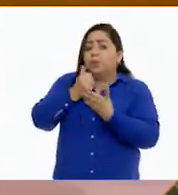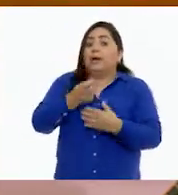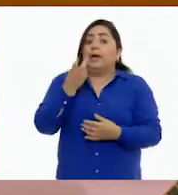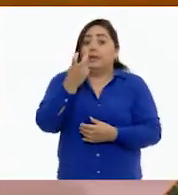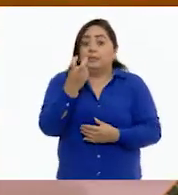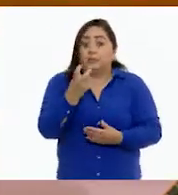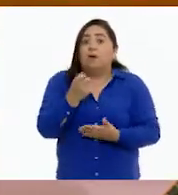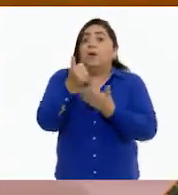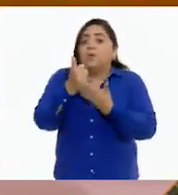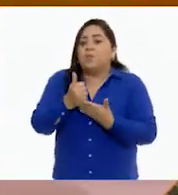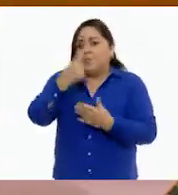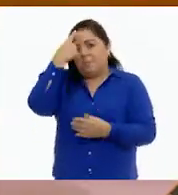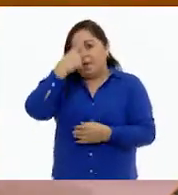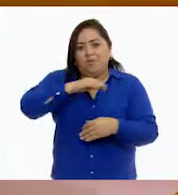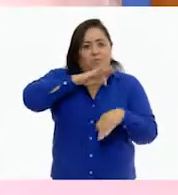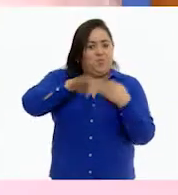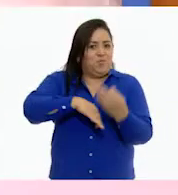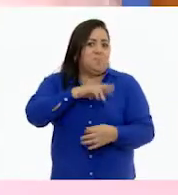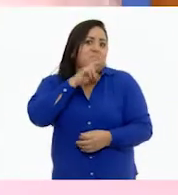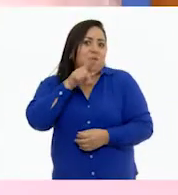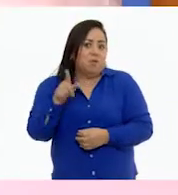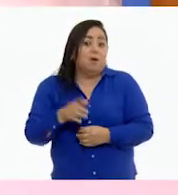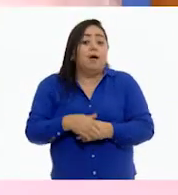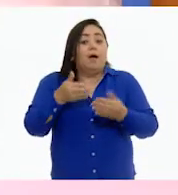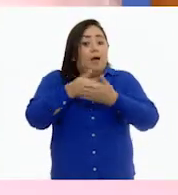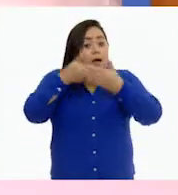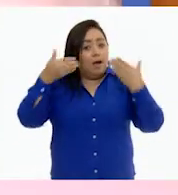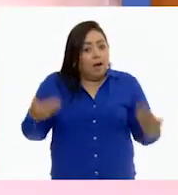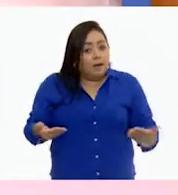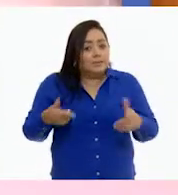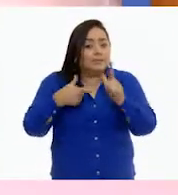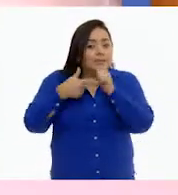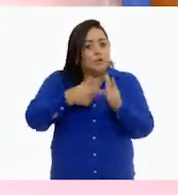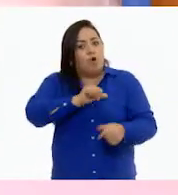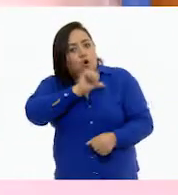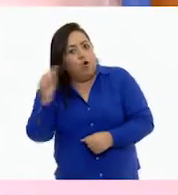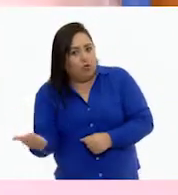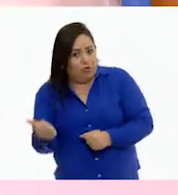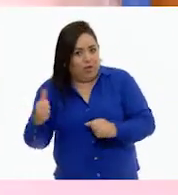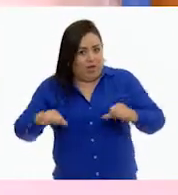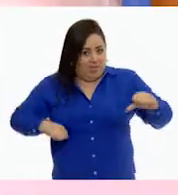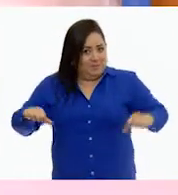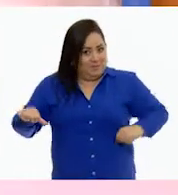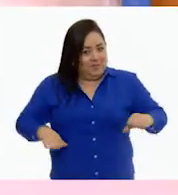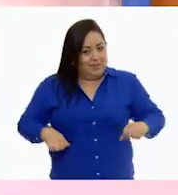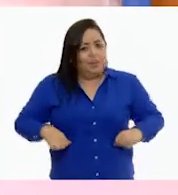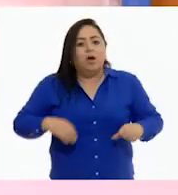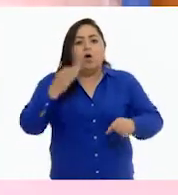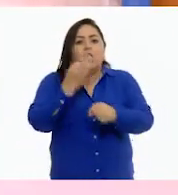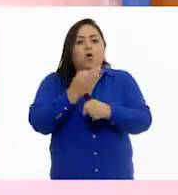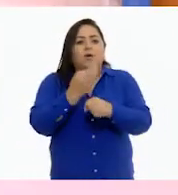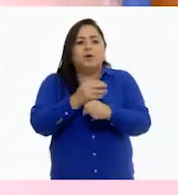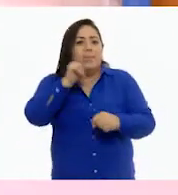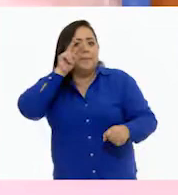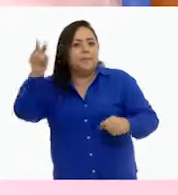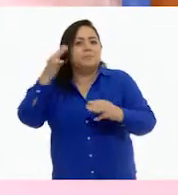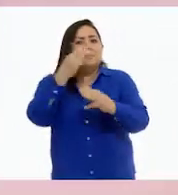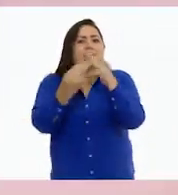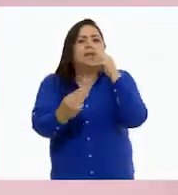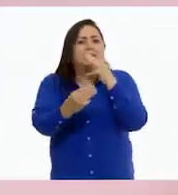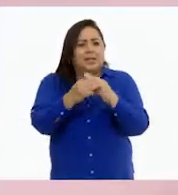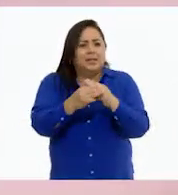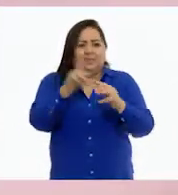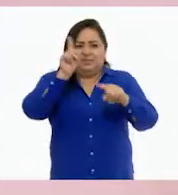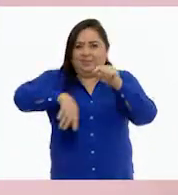nos va a ayudar a resolver todo. Ahora vamos a seguir con la siguiente actividad. Para ello voy a quitar estos materiales